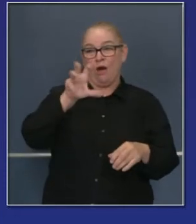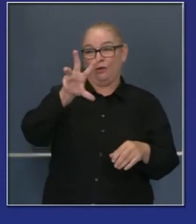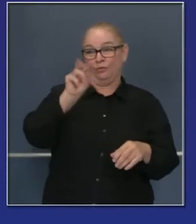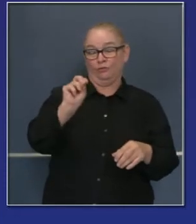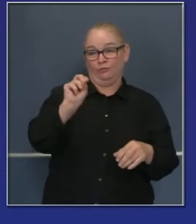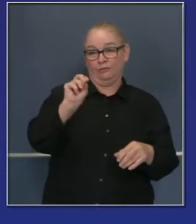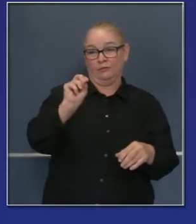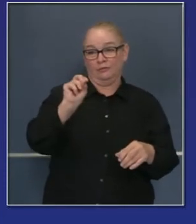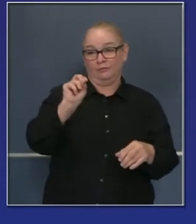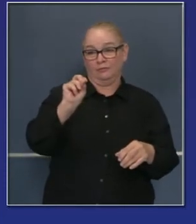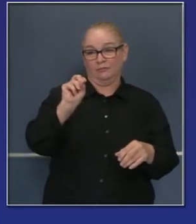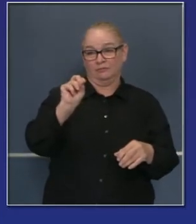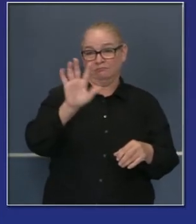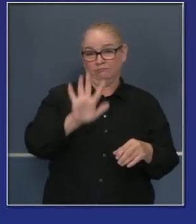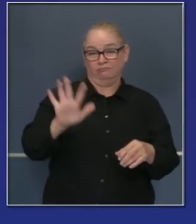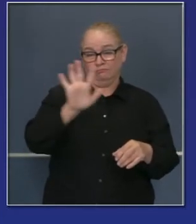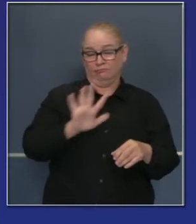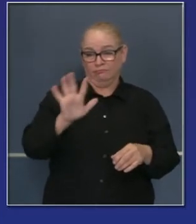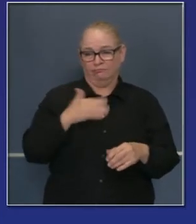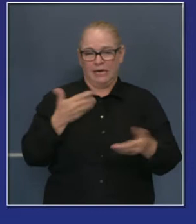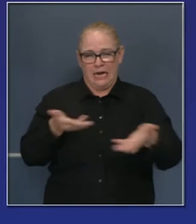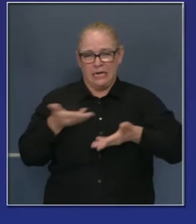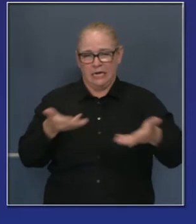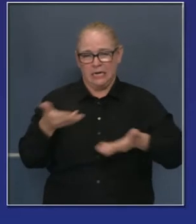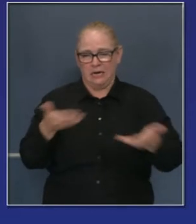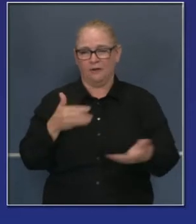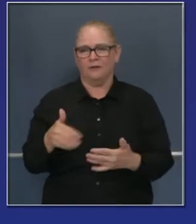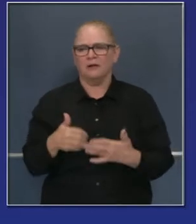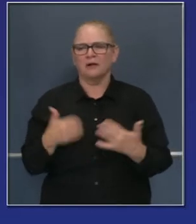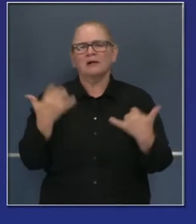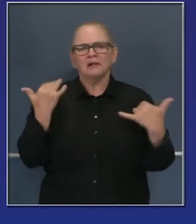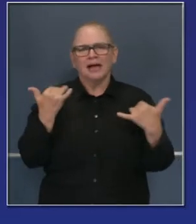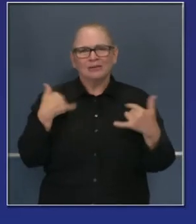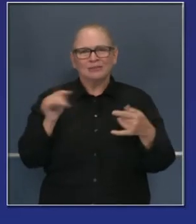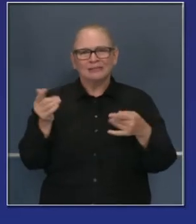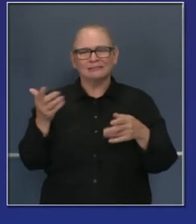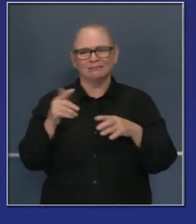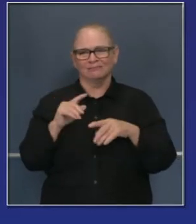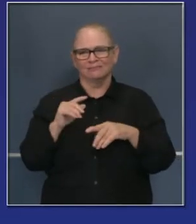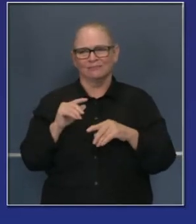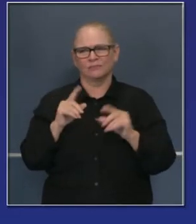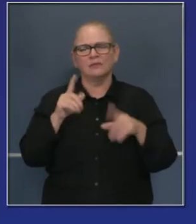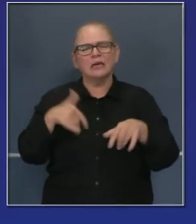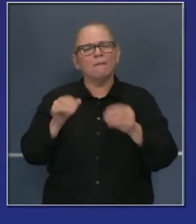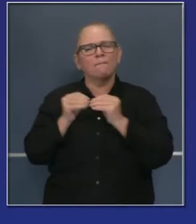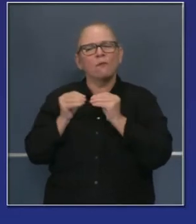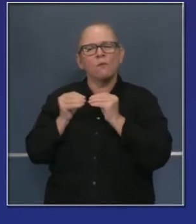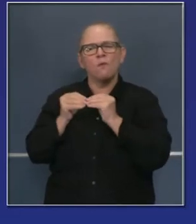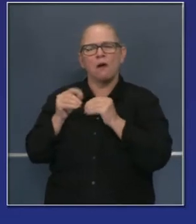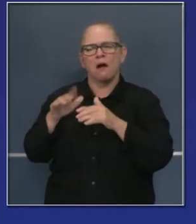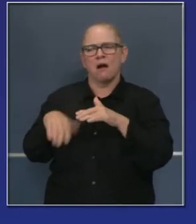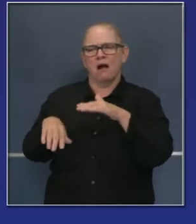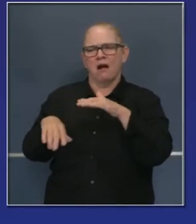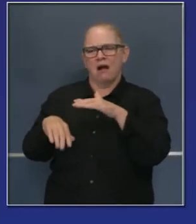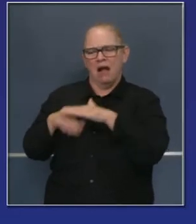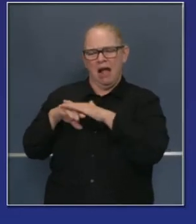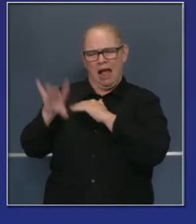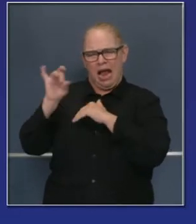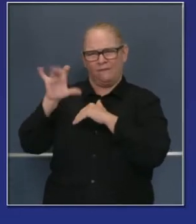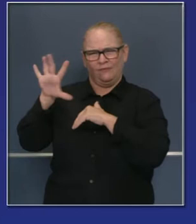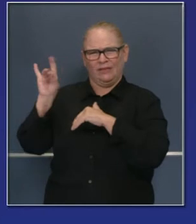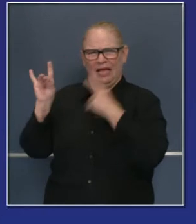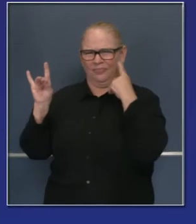830 de esos han sido traídos ya aquí durante las últimas